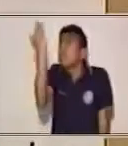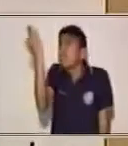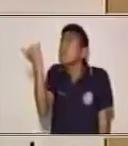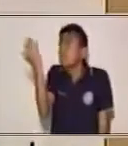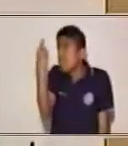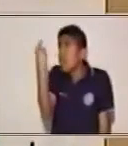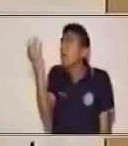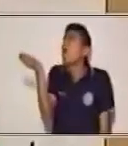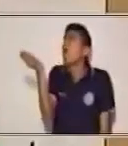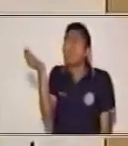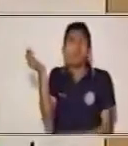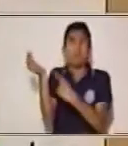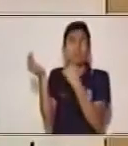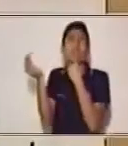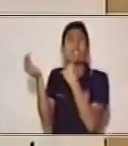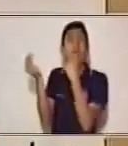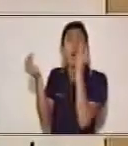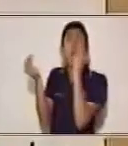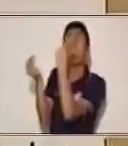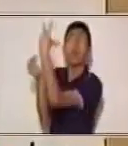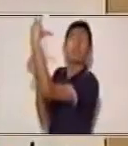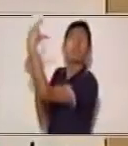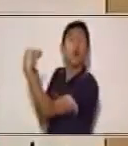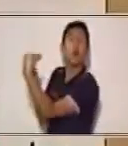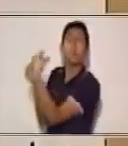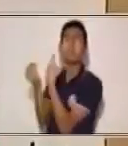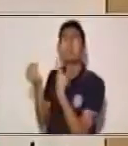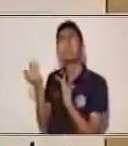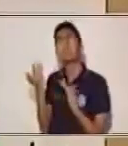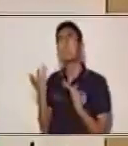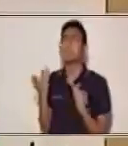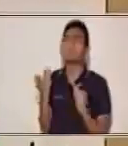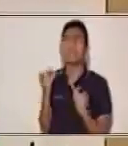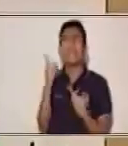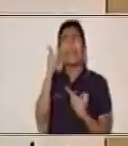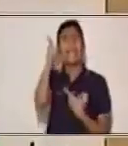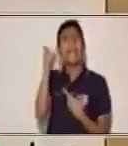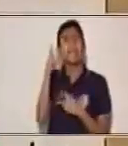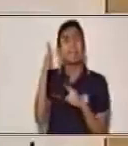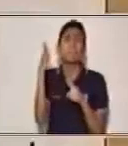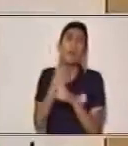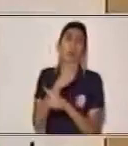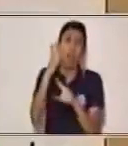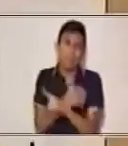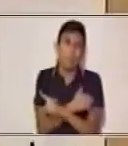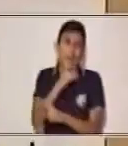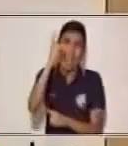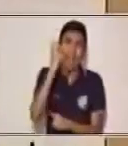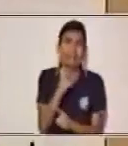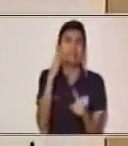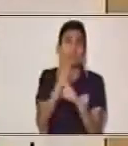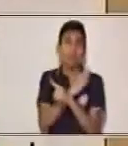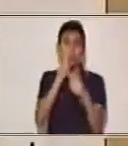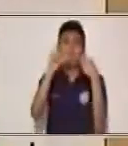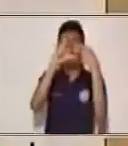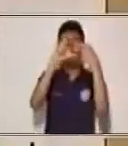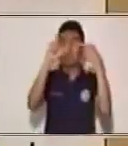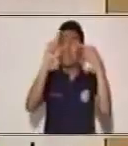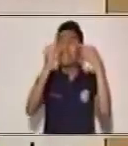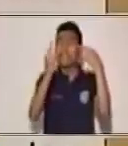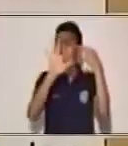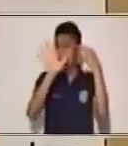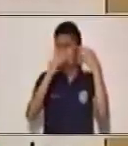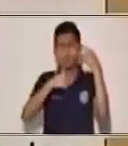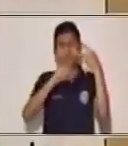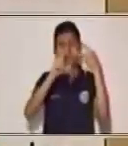Entonces, esta es la parte que corresponde al nudo. Desde acá hasta